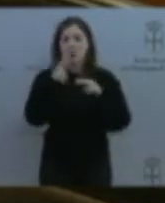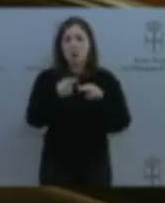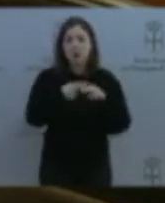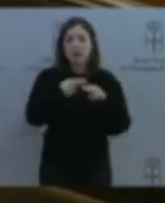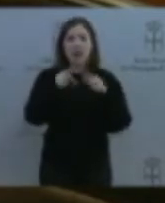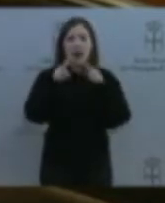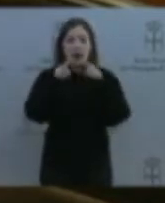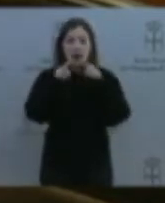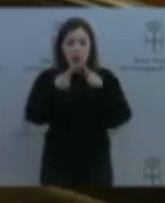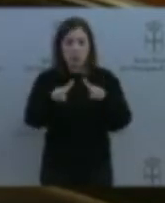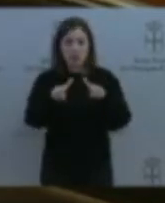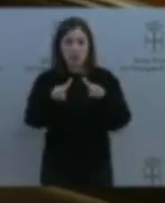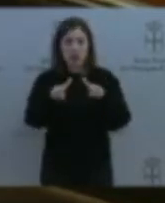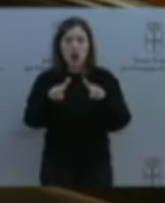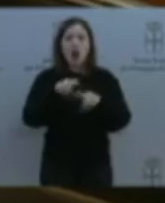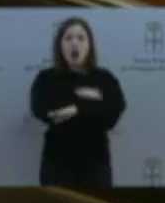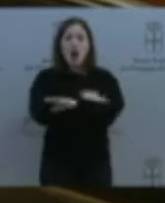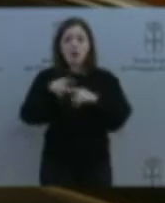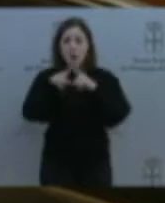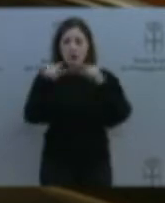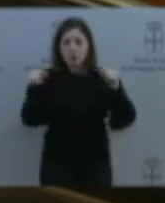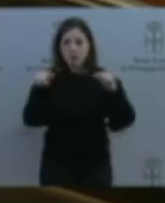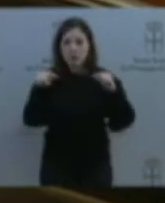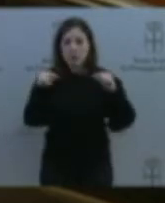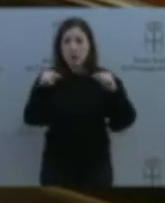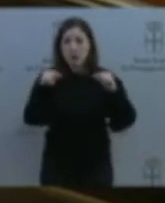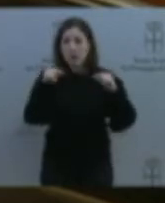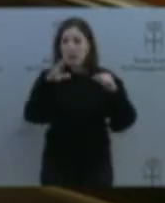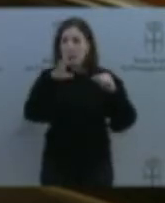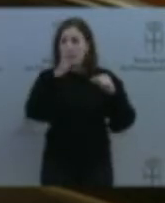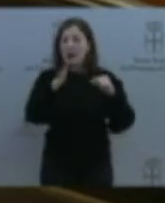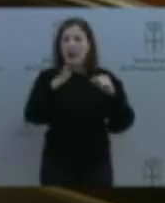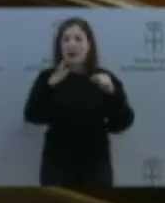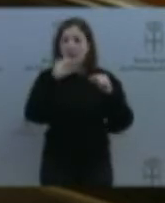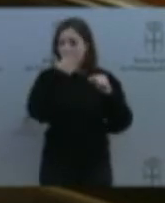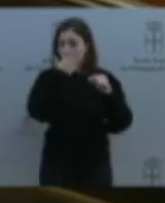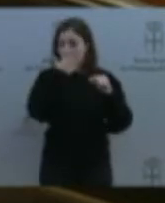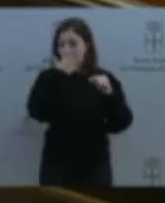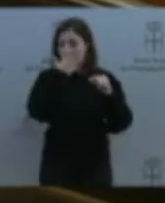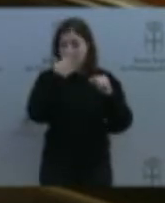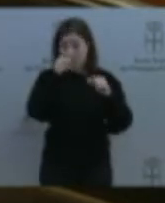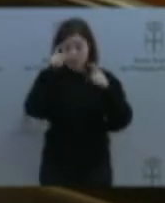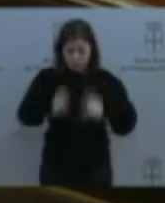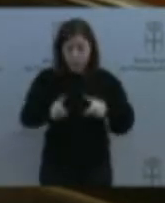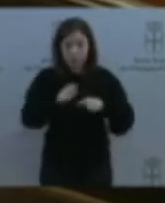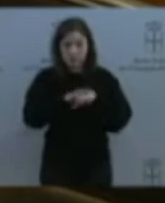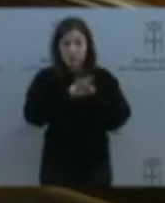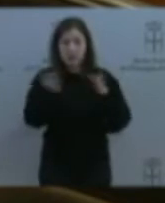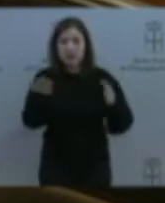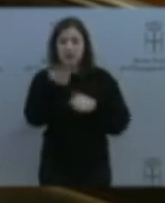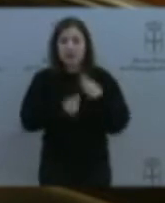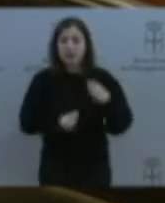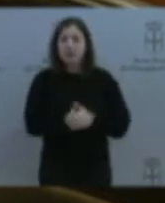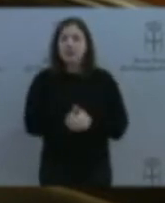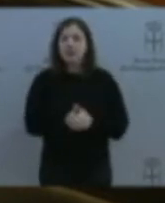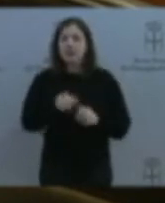normativa falladiza, para que los títulos de lingüa asturiana dados por la Consejería de